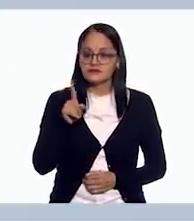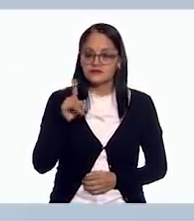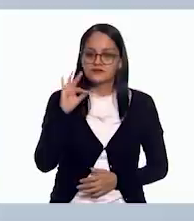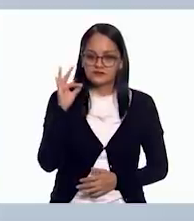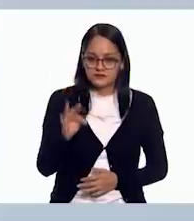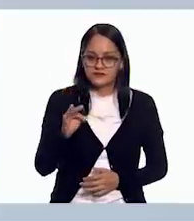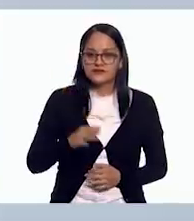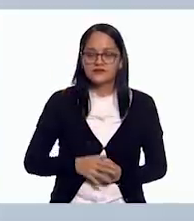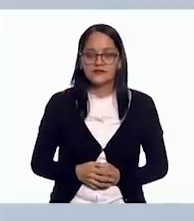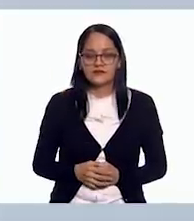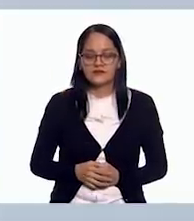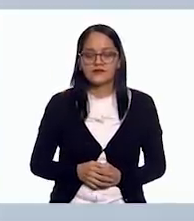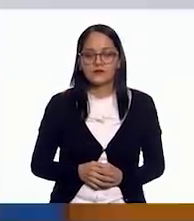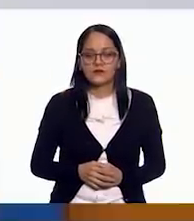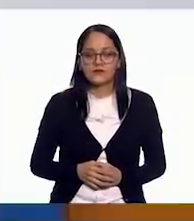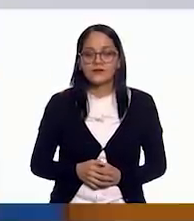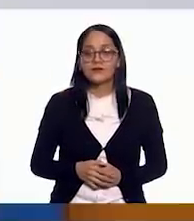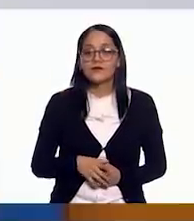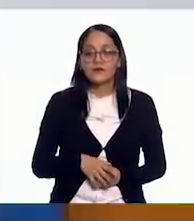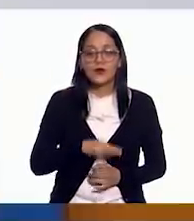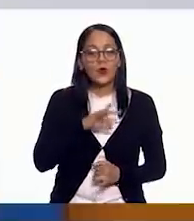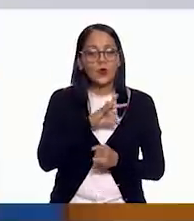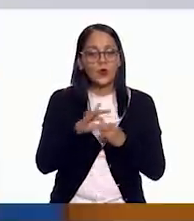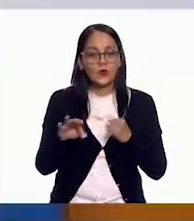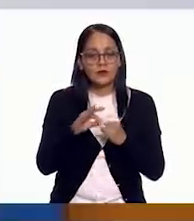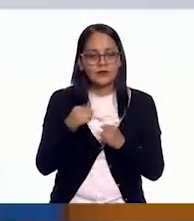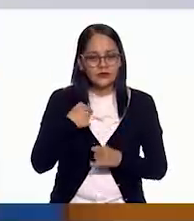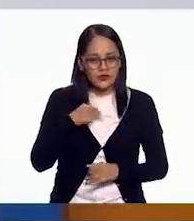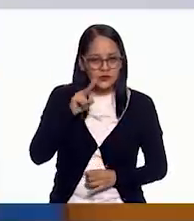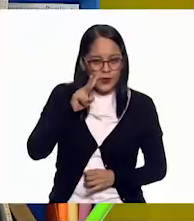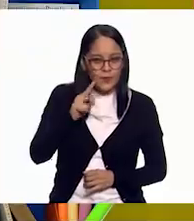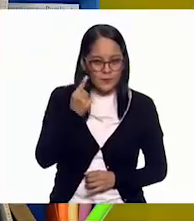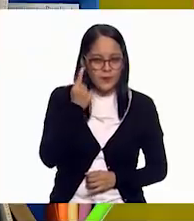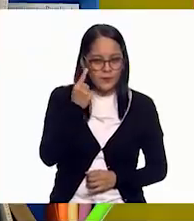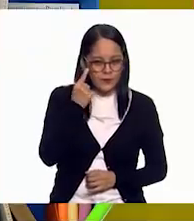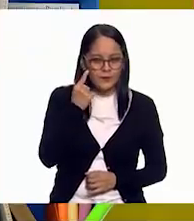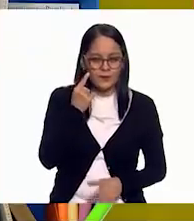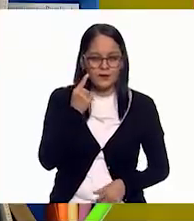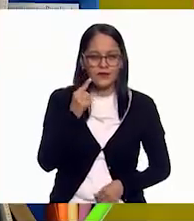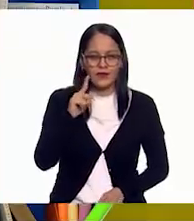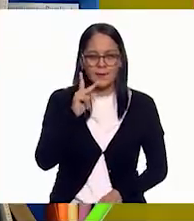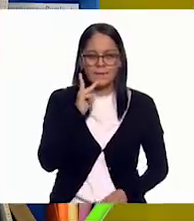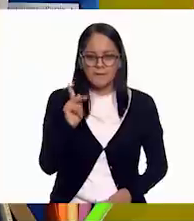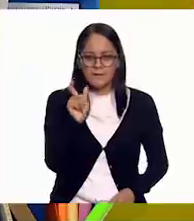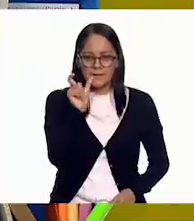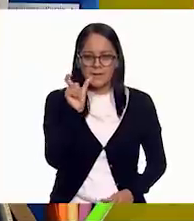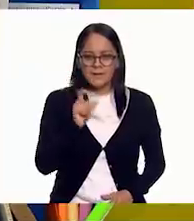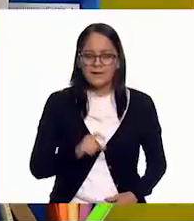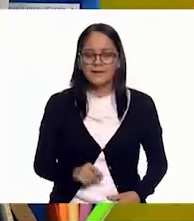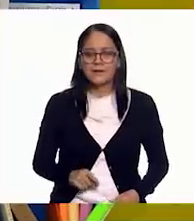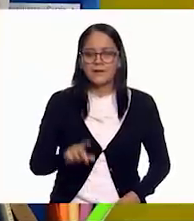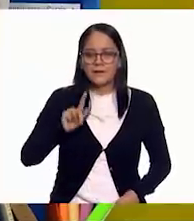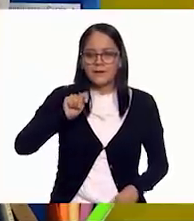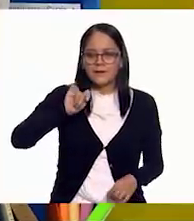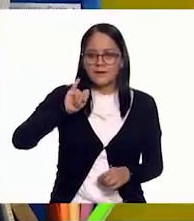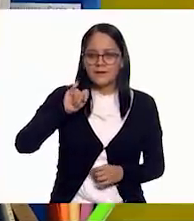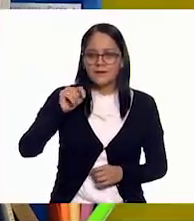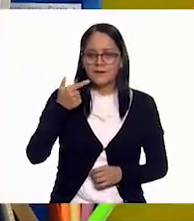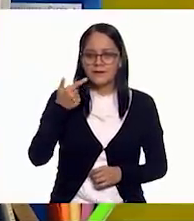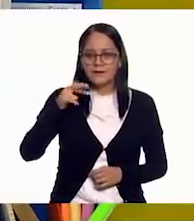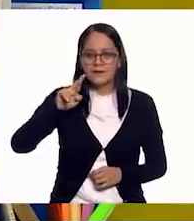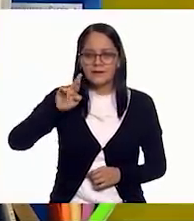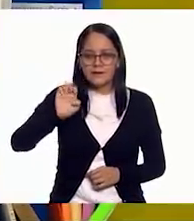tenemos tigre. Y vamos con una ult. Yo veo todavía ahí que está tigre. Tigre.